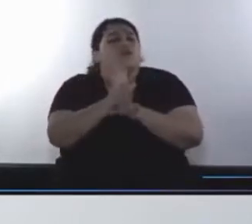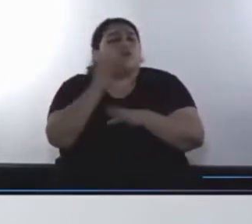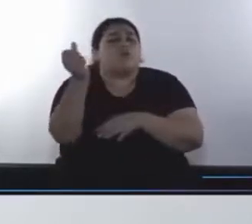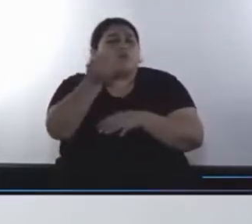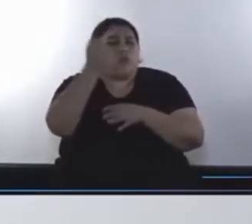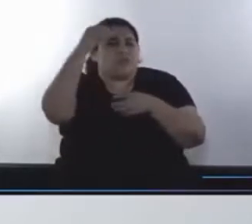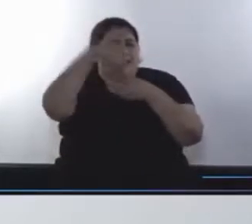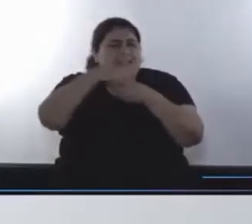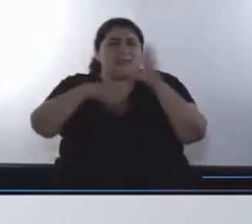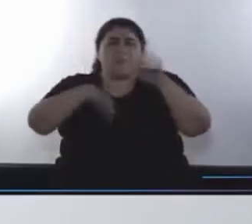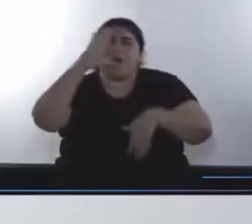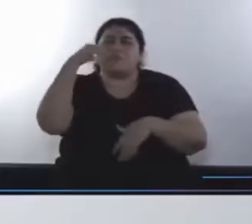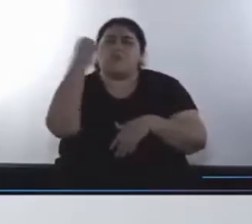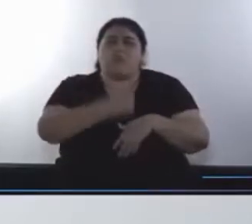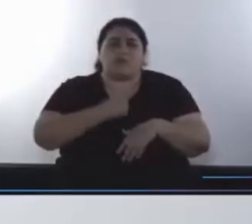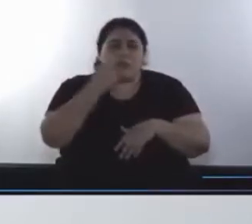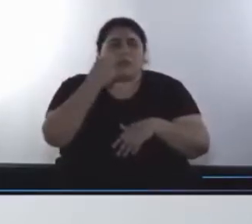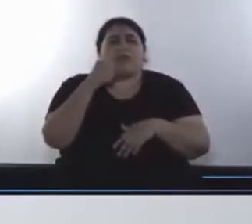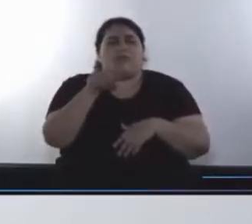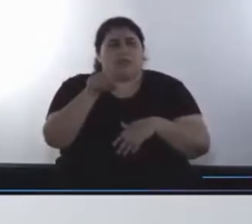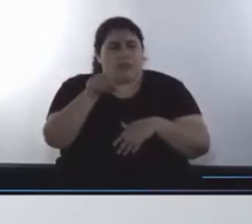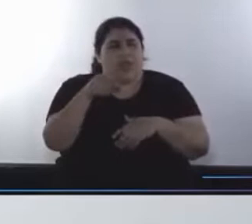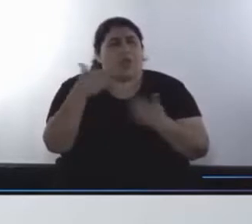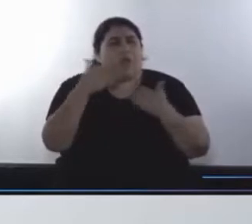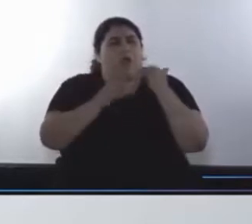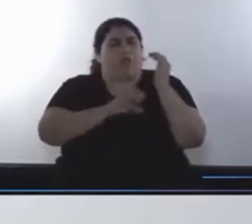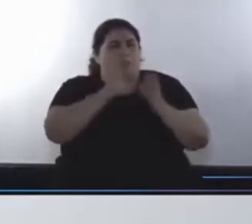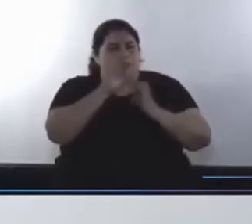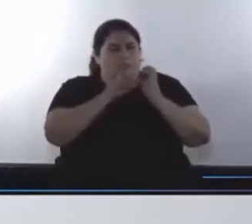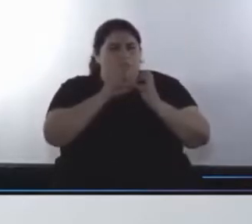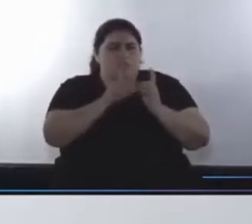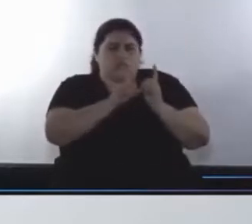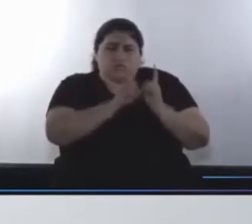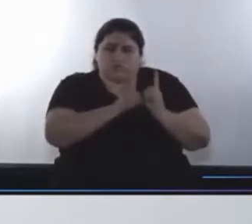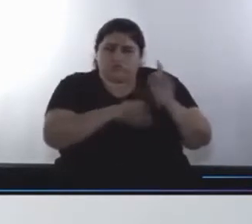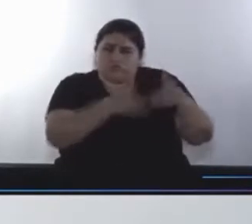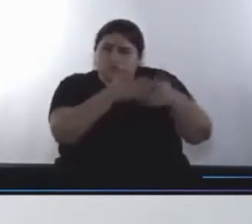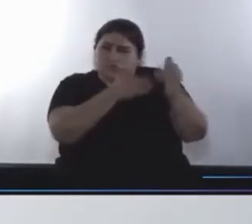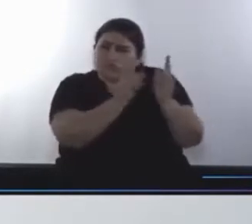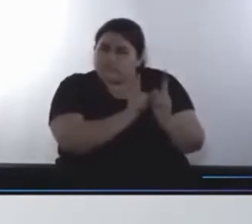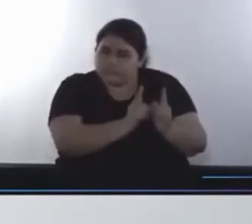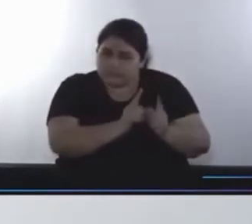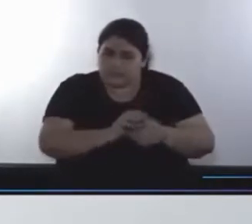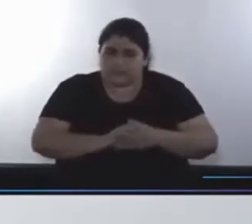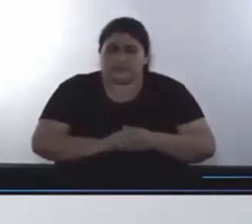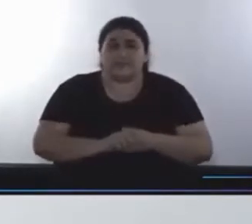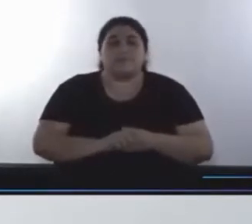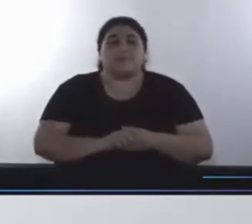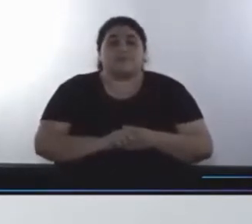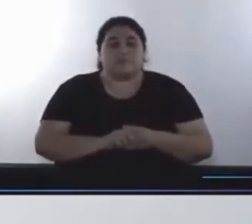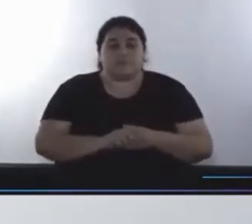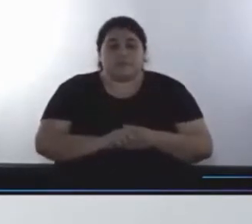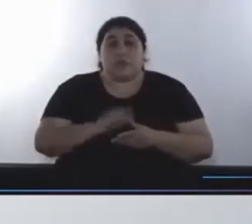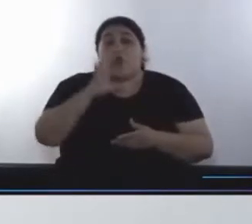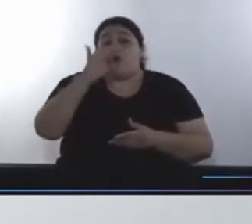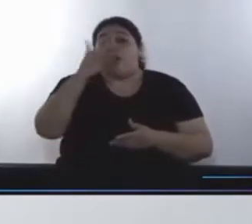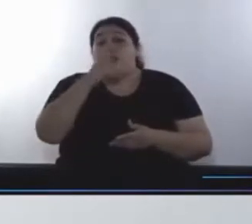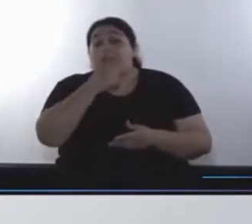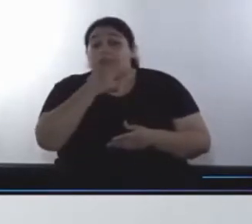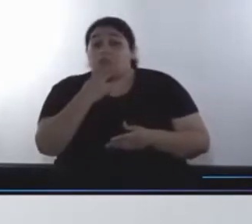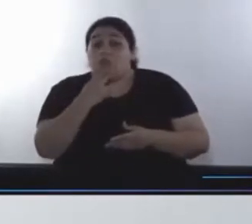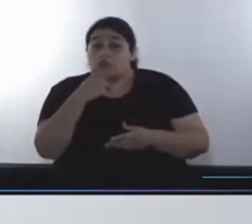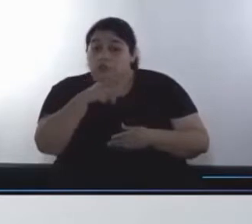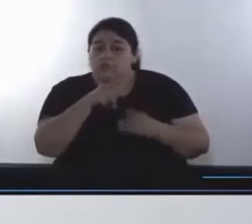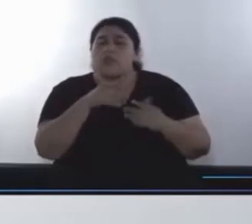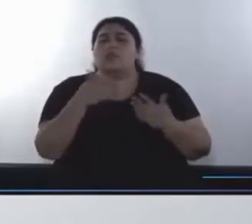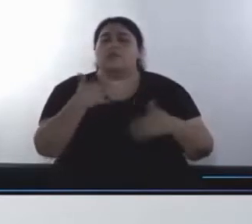fundamental para alcanzar un desarrollo sostenible. Este ODS 11 plantea